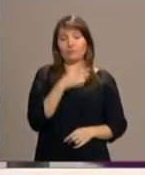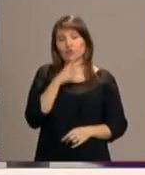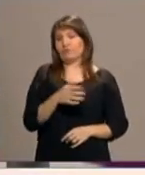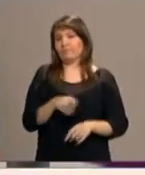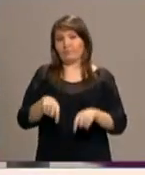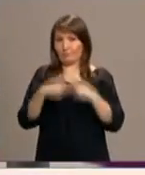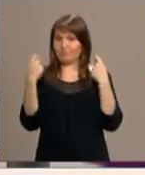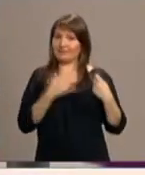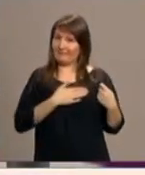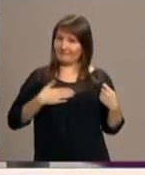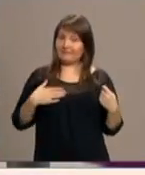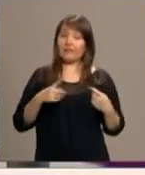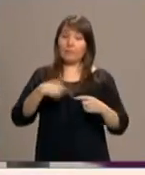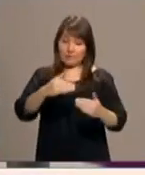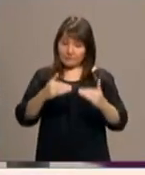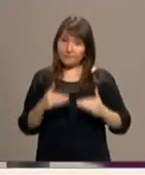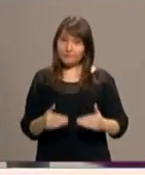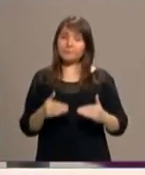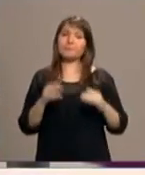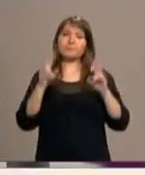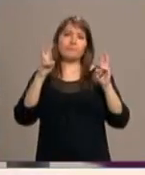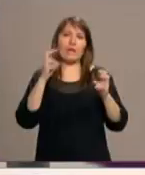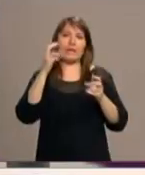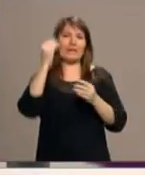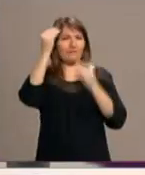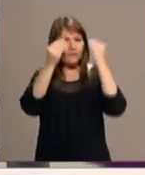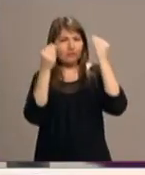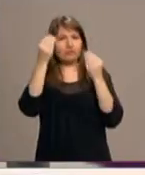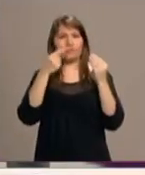después hay una reflexión para cada día del octavario, tomando el lema